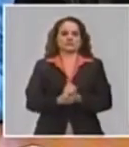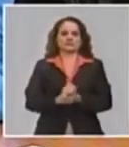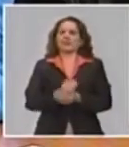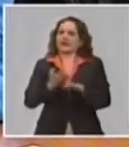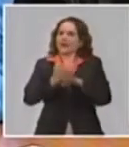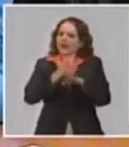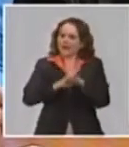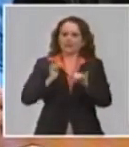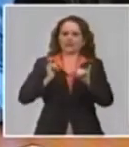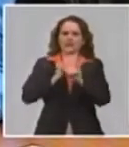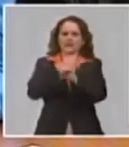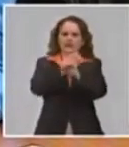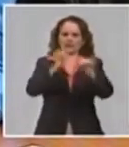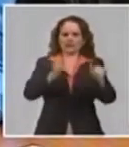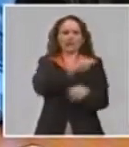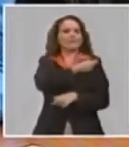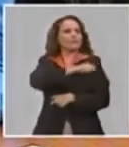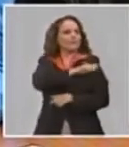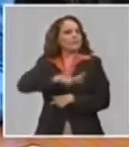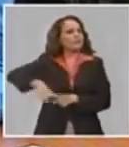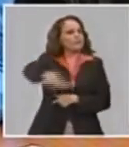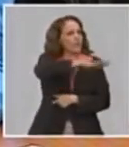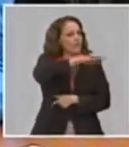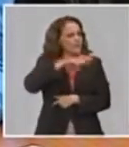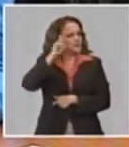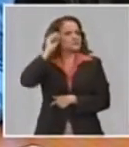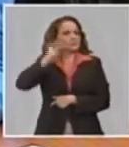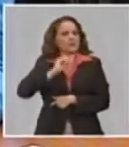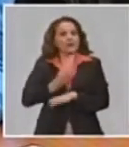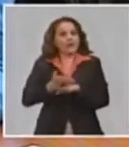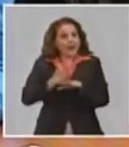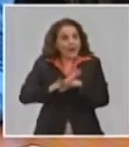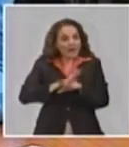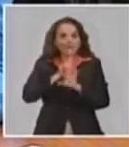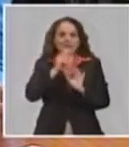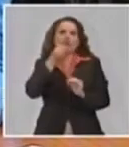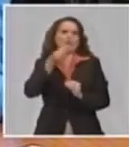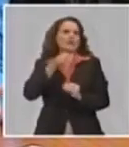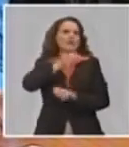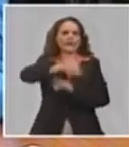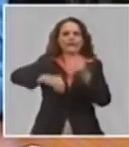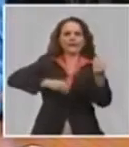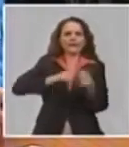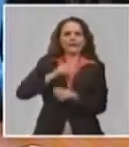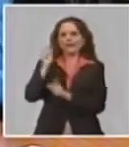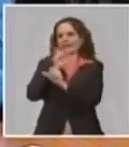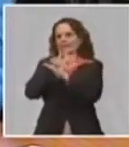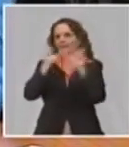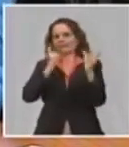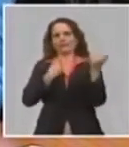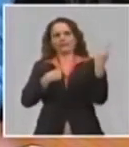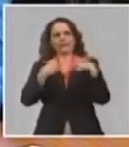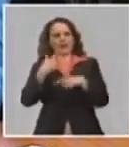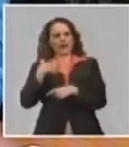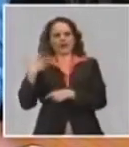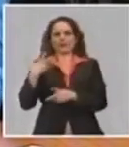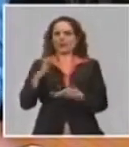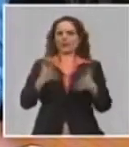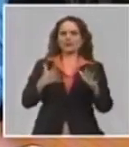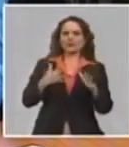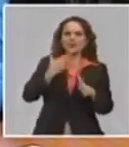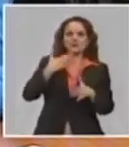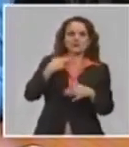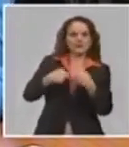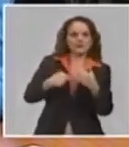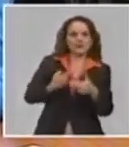población, por tanto no hay por qué extrañarse, por qué alterarse, por qué ponerse nerviosos,